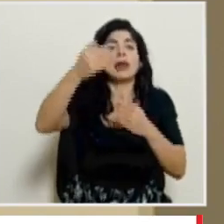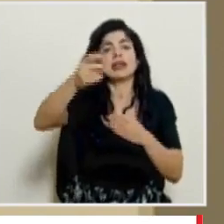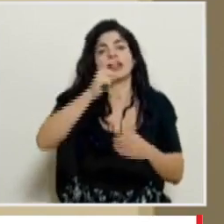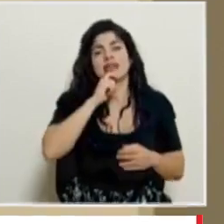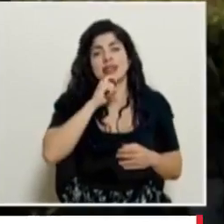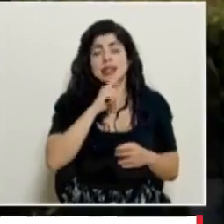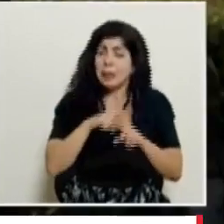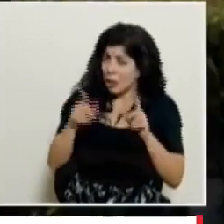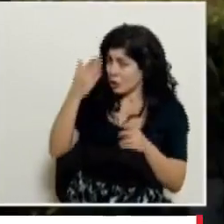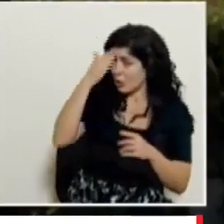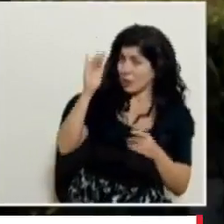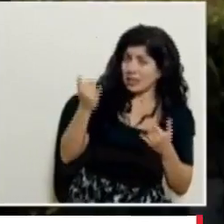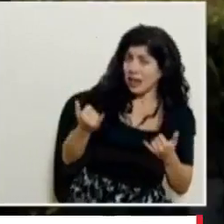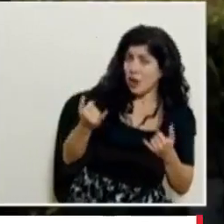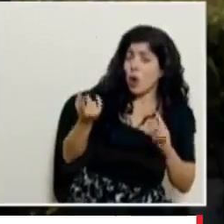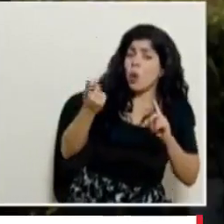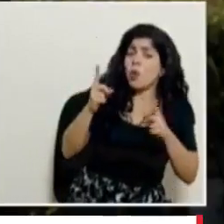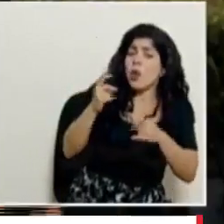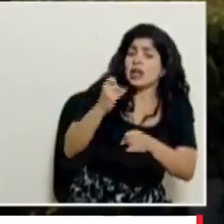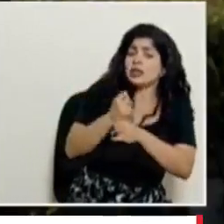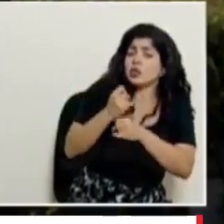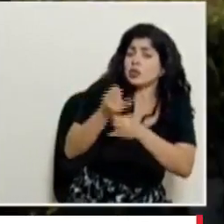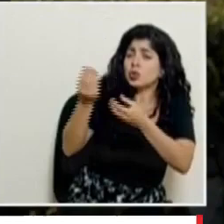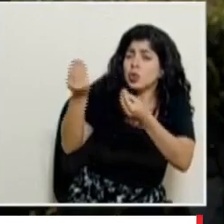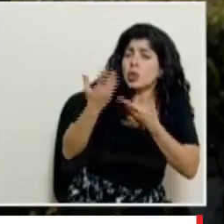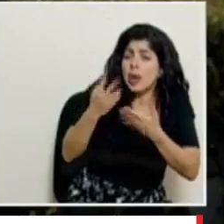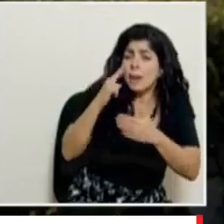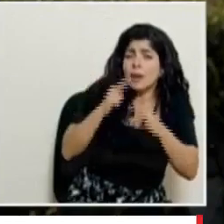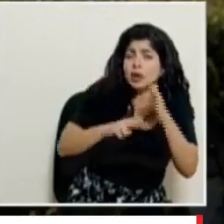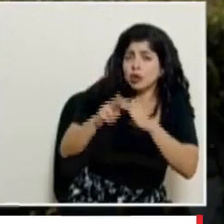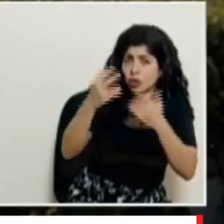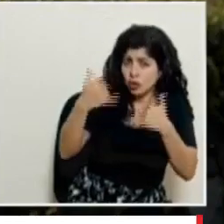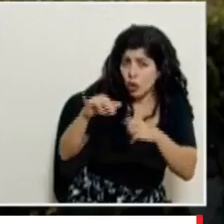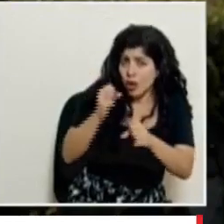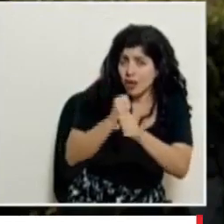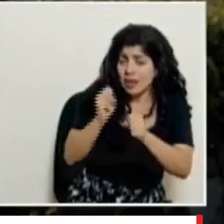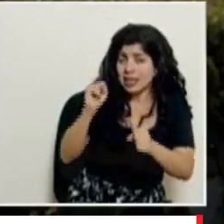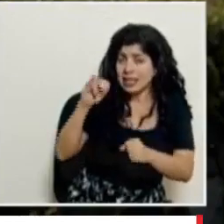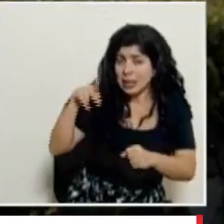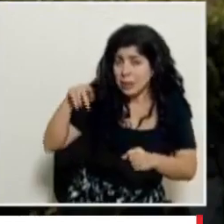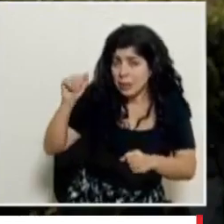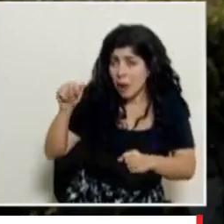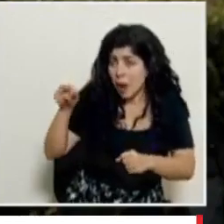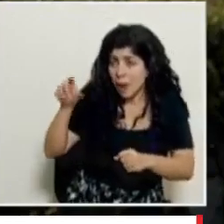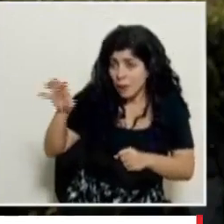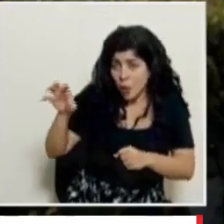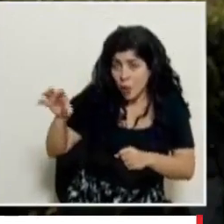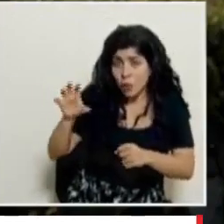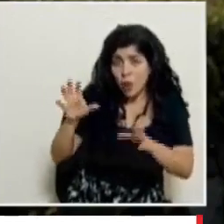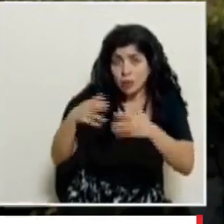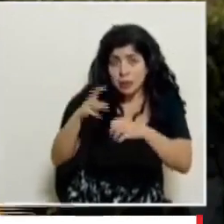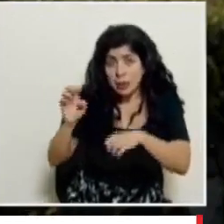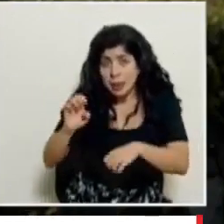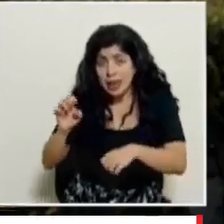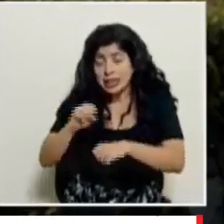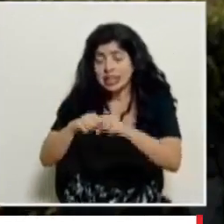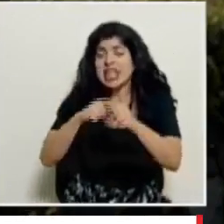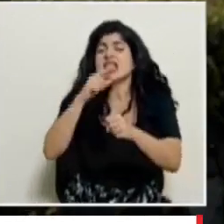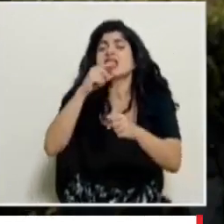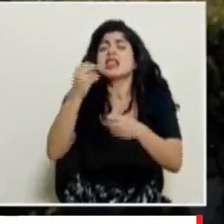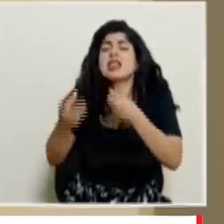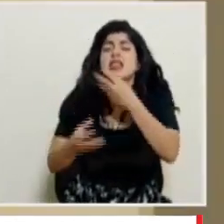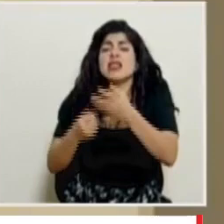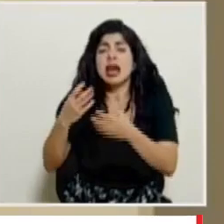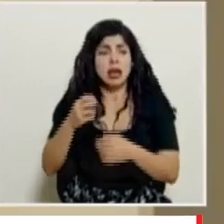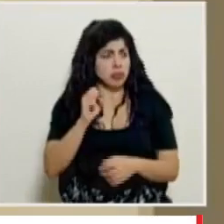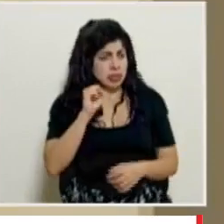pero no podemos precisar que instituciones nos están dando todas esas proyecciones todavía trabajan con el simpa tienen los propios que hacen la comisión de emergencias la sala de crisis quien los